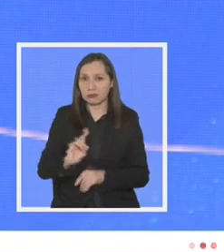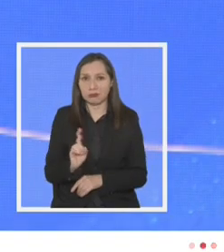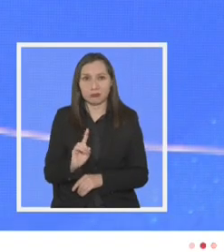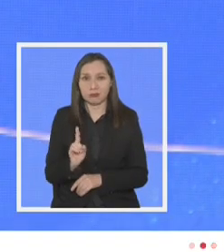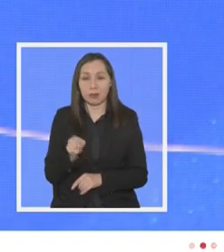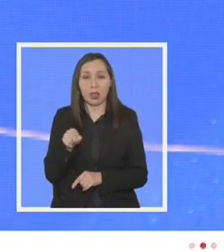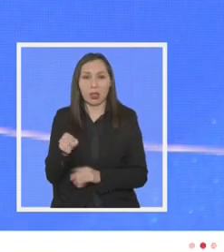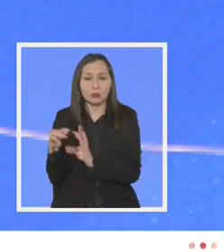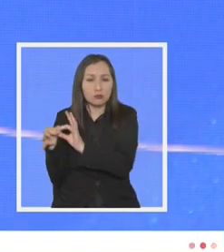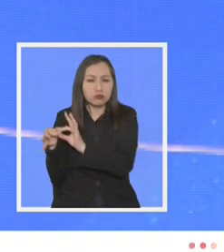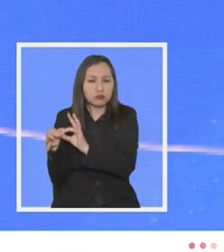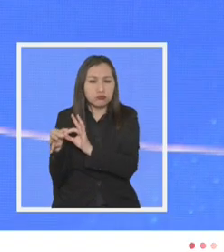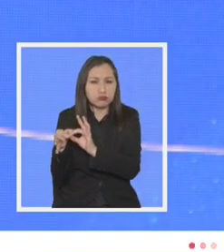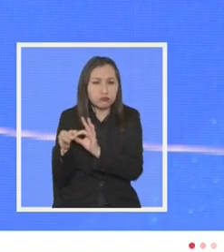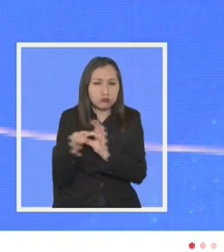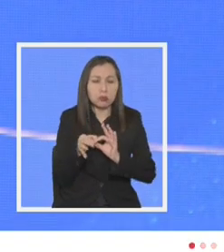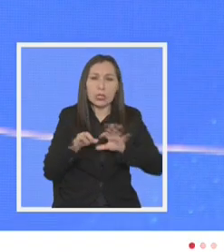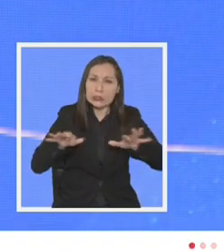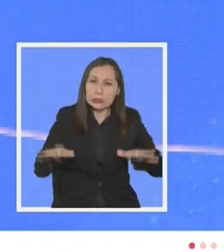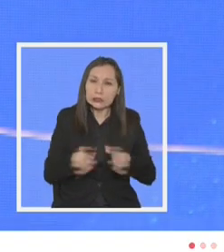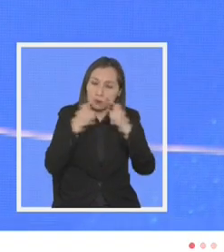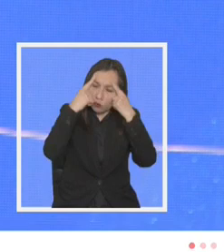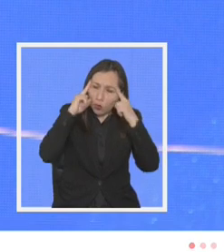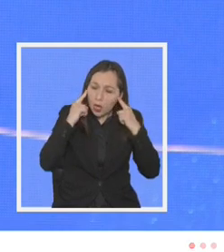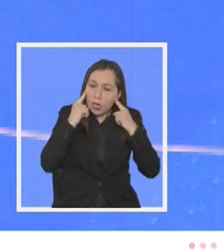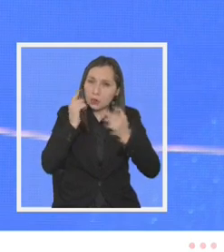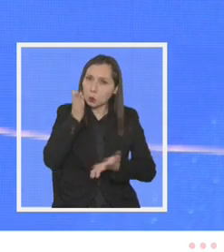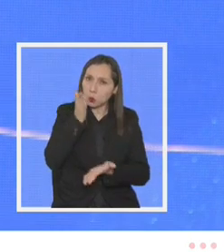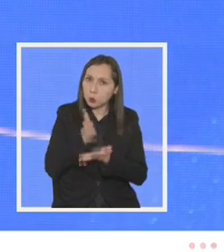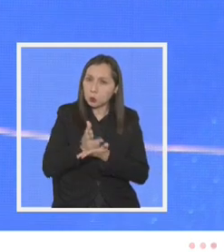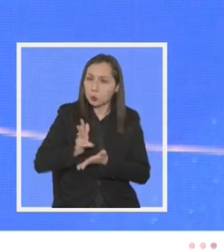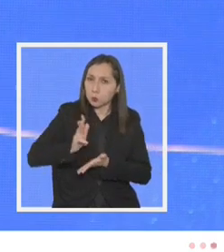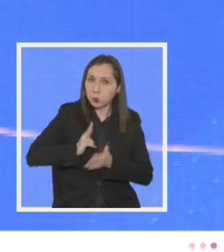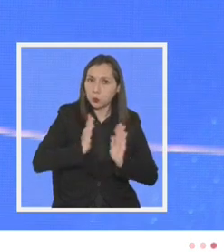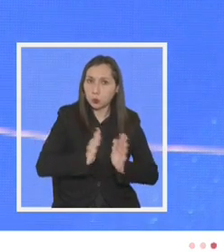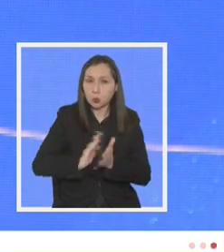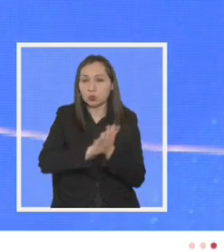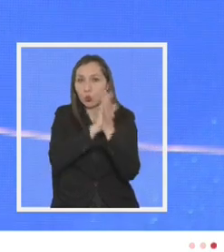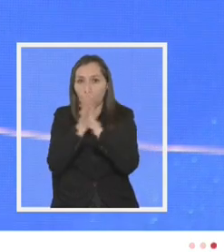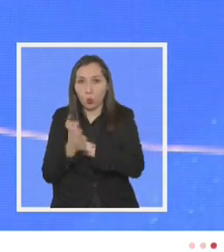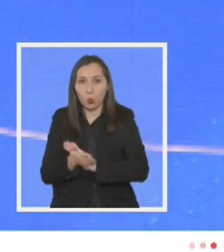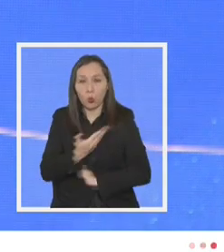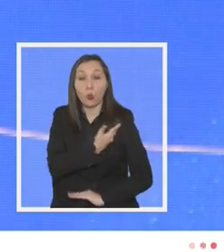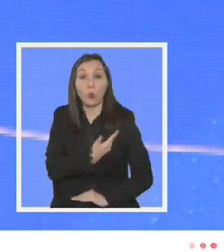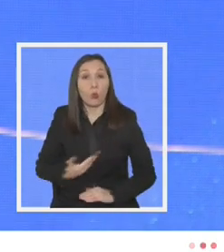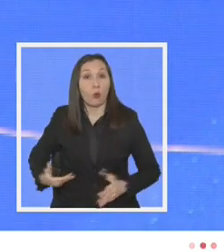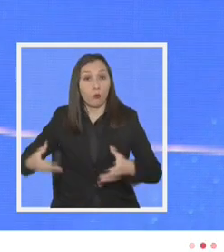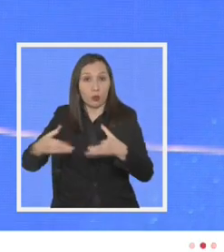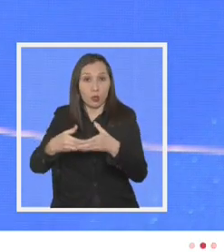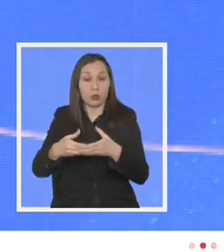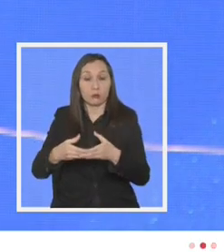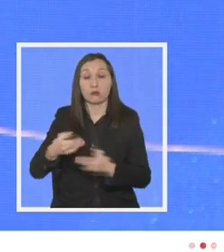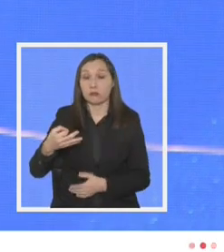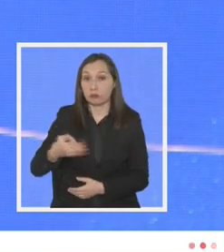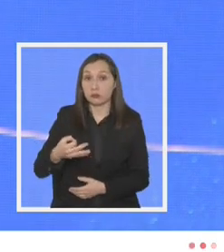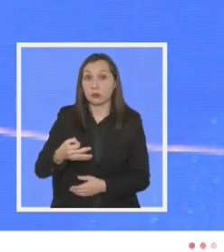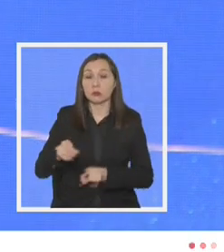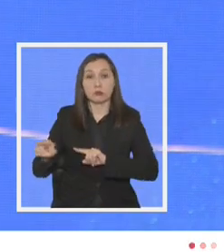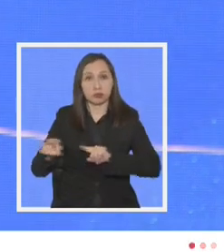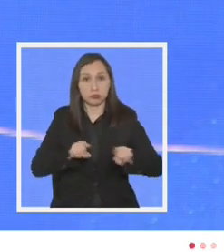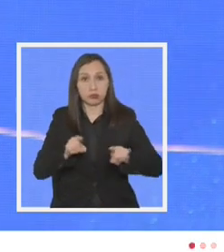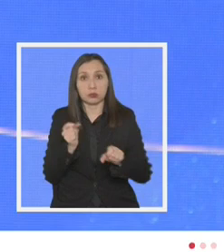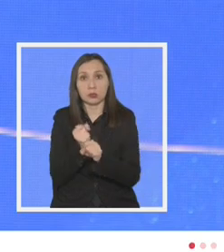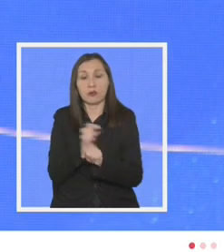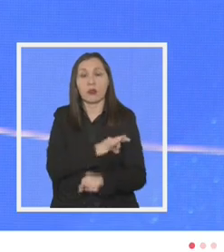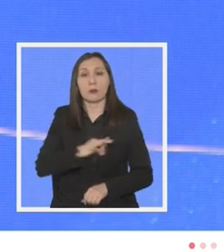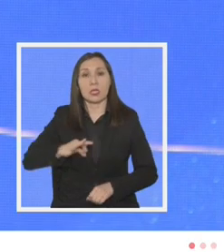Estos resultados son el esfuerzo y la disciplina de todo el gobierno. Y por cierto, de la gestión